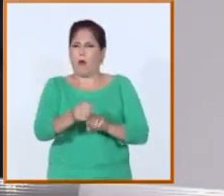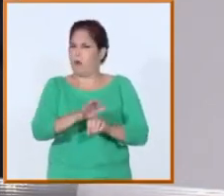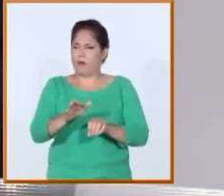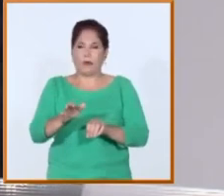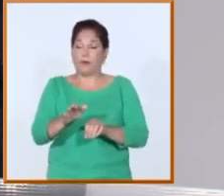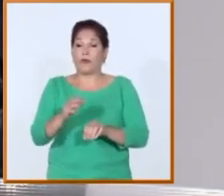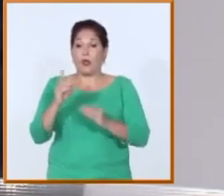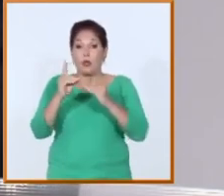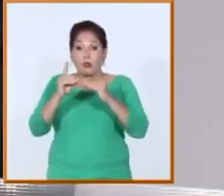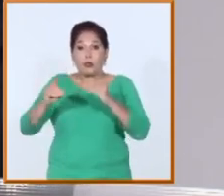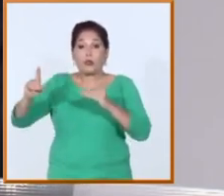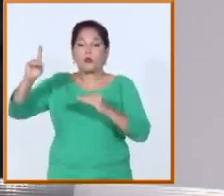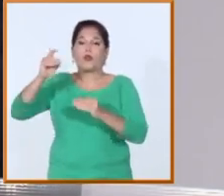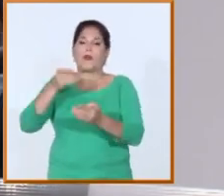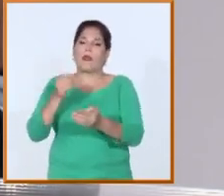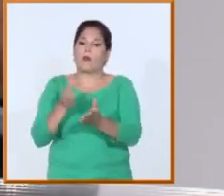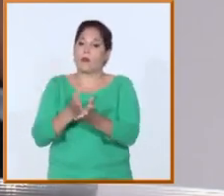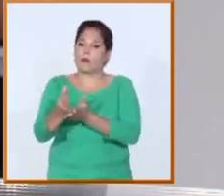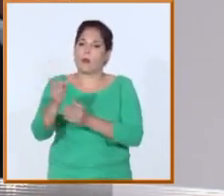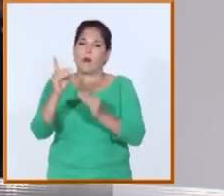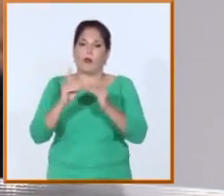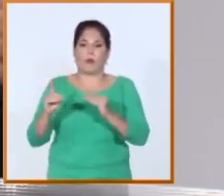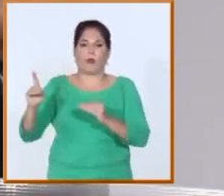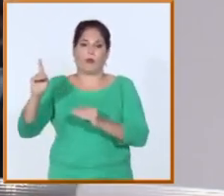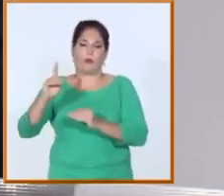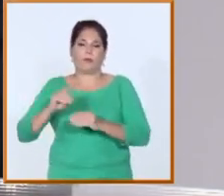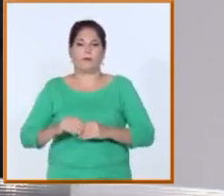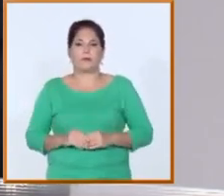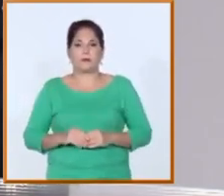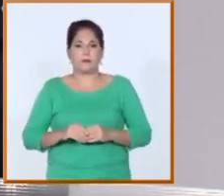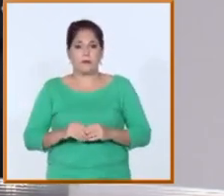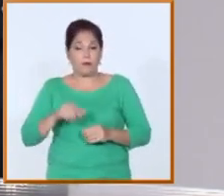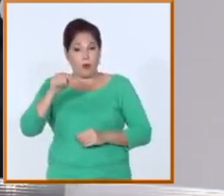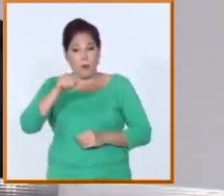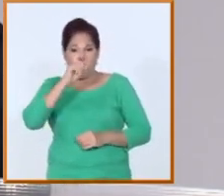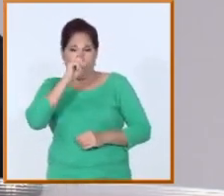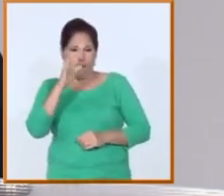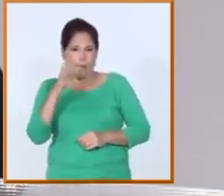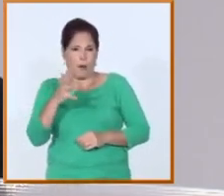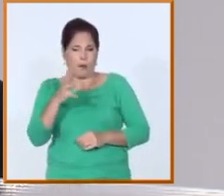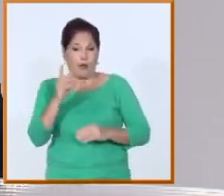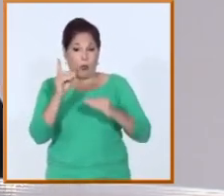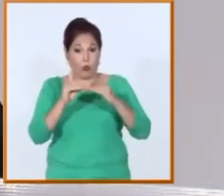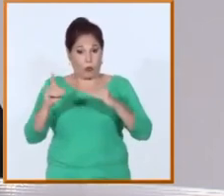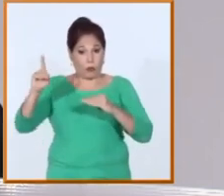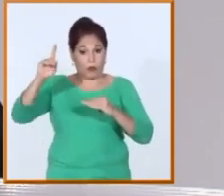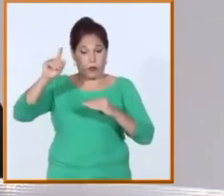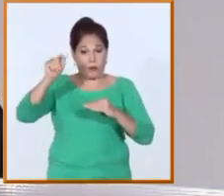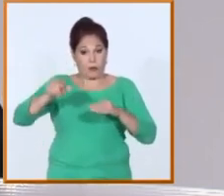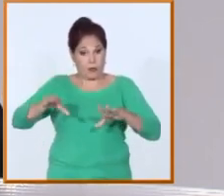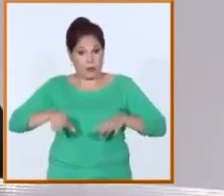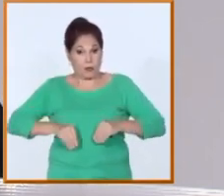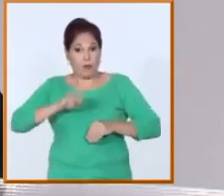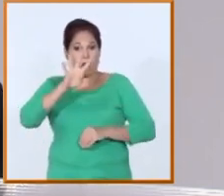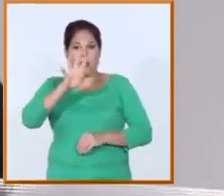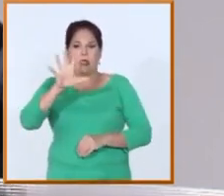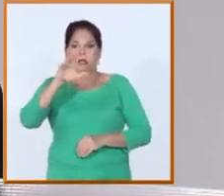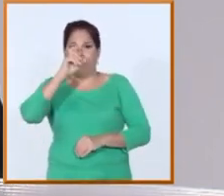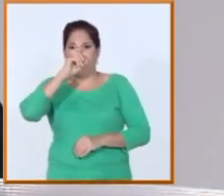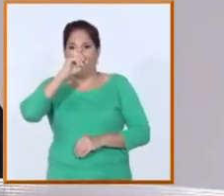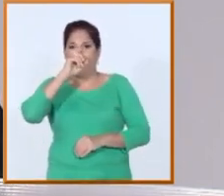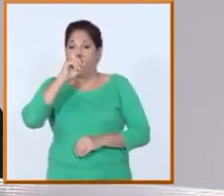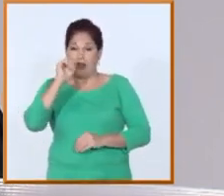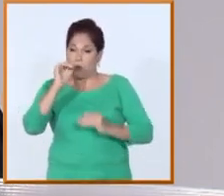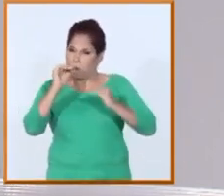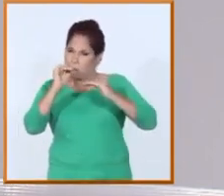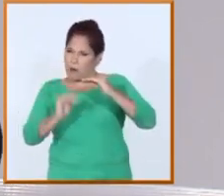doctores, de la formación de doctores en Cuba o a la edad que arriba los profesionales nuestros al doctorado es 45 años. Nosotros tenemos que bajar